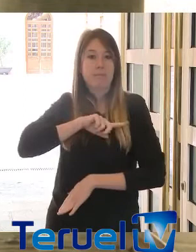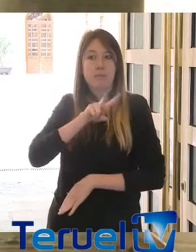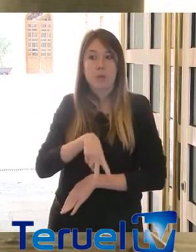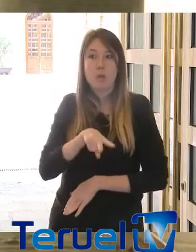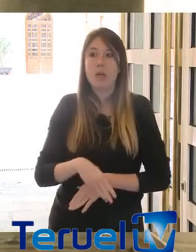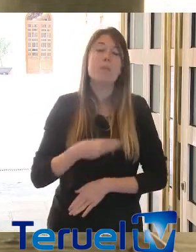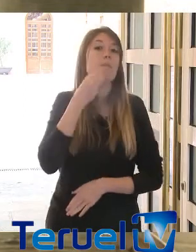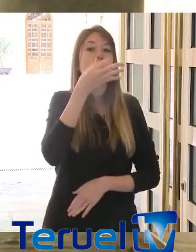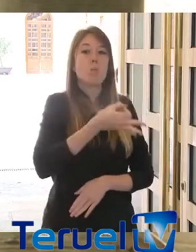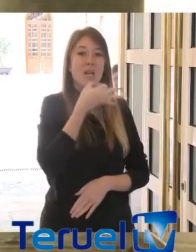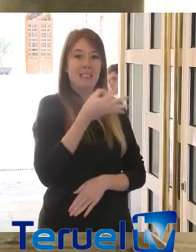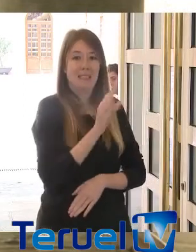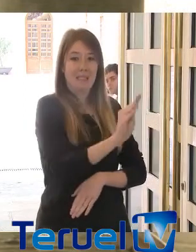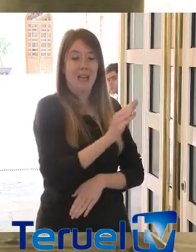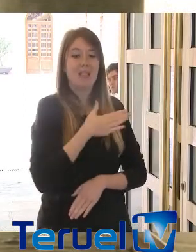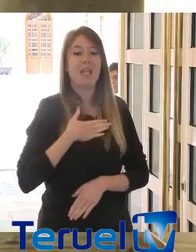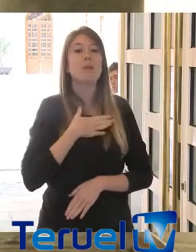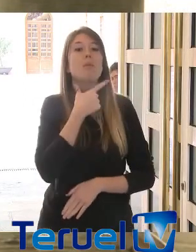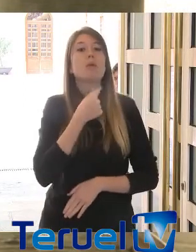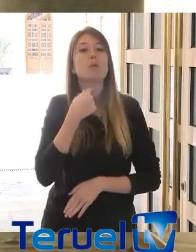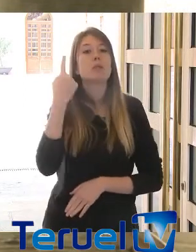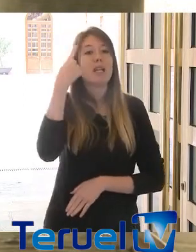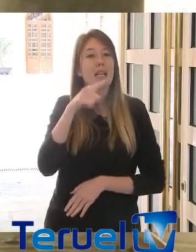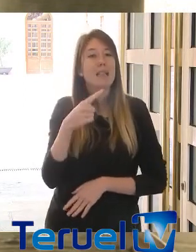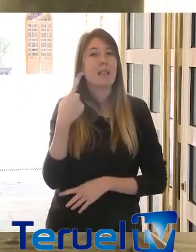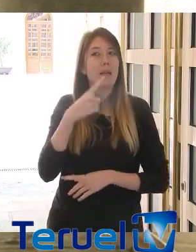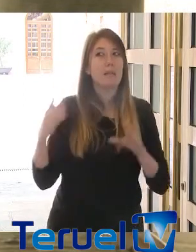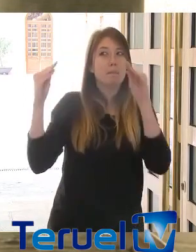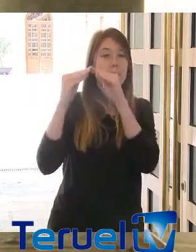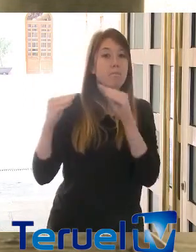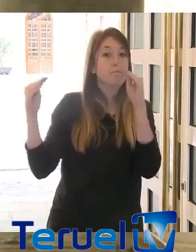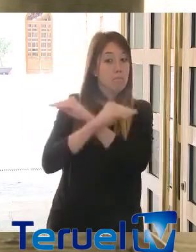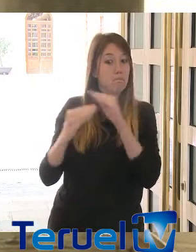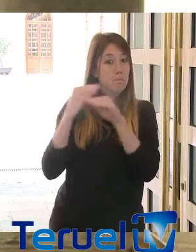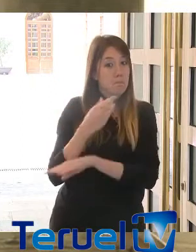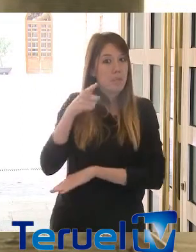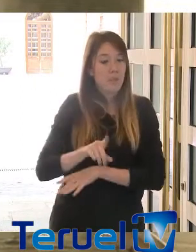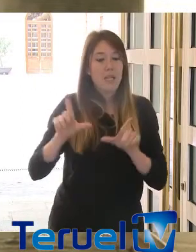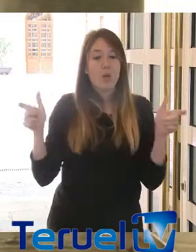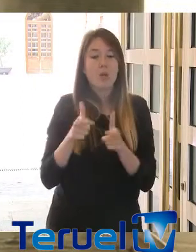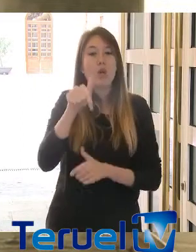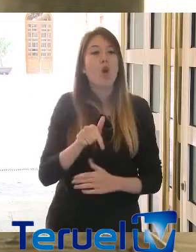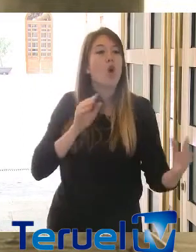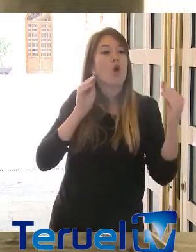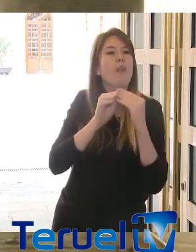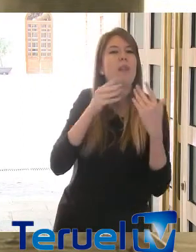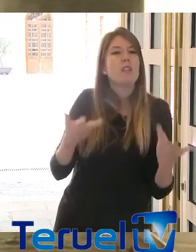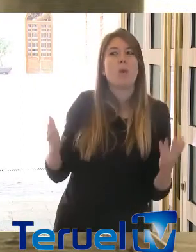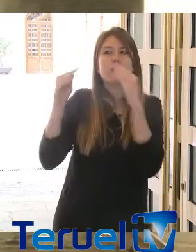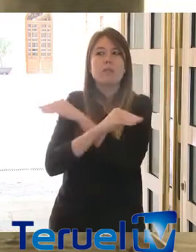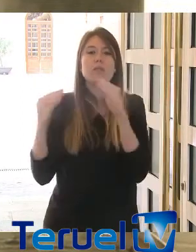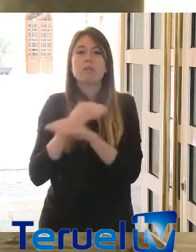Buenas tardes. A mí me gustaría saber… Hablaba de que había coincidencias y discrepancias en la reunión de hoy. ¿Cuáles han sido esas coincidencias y cuáles las